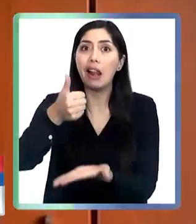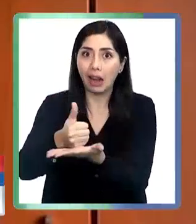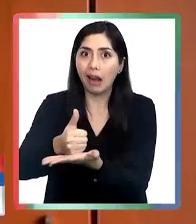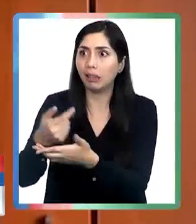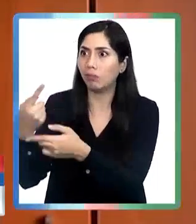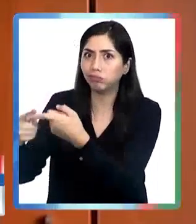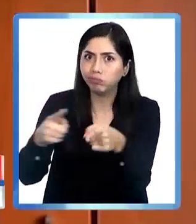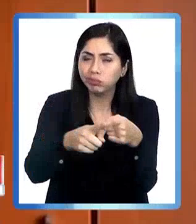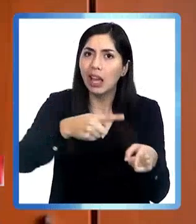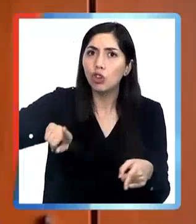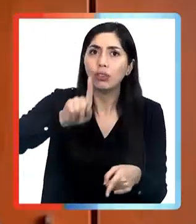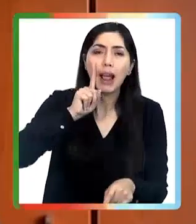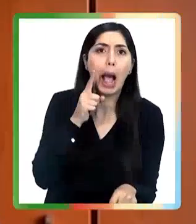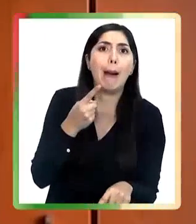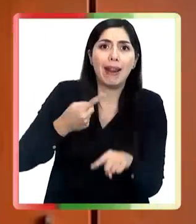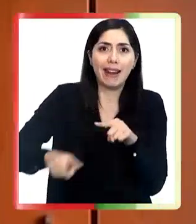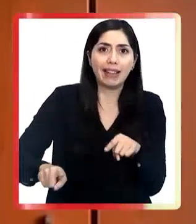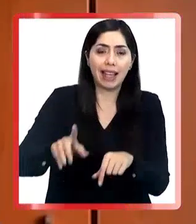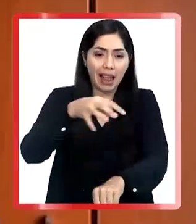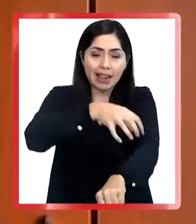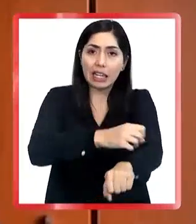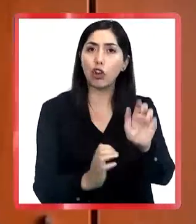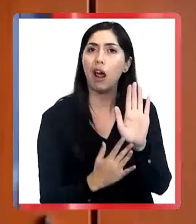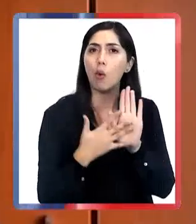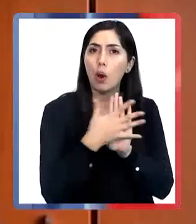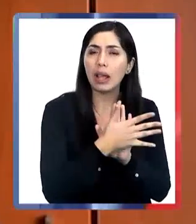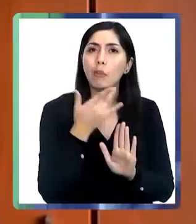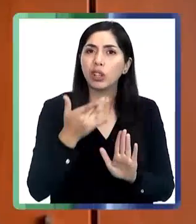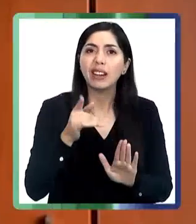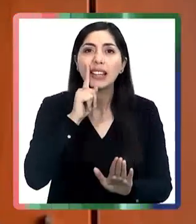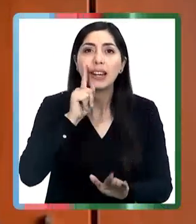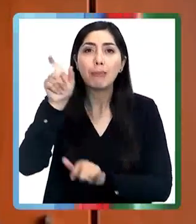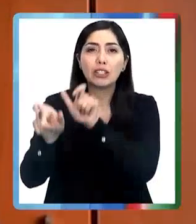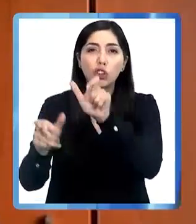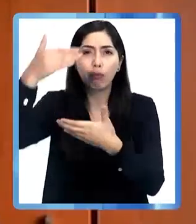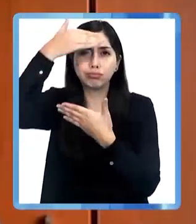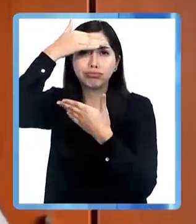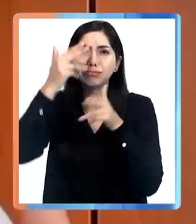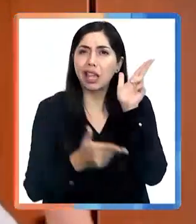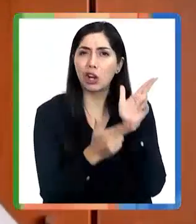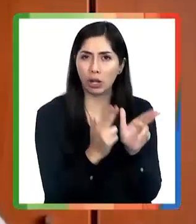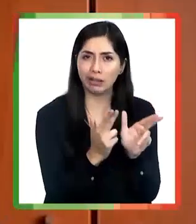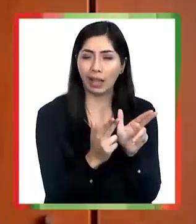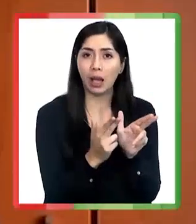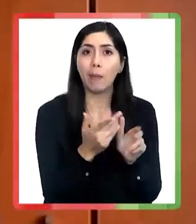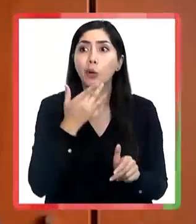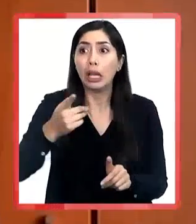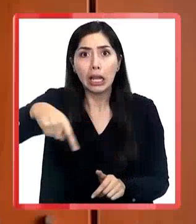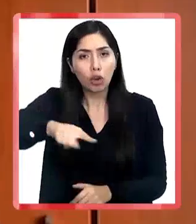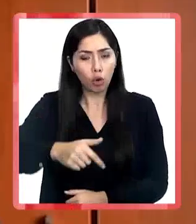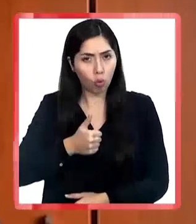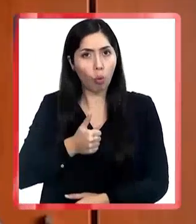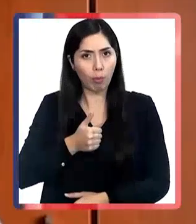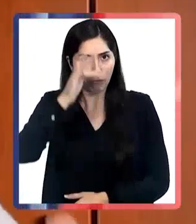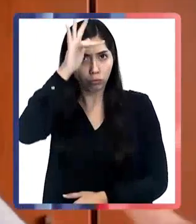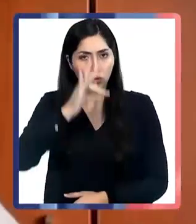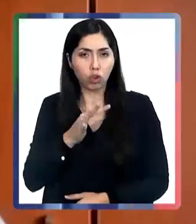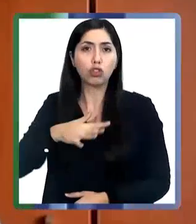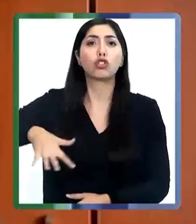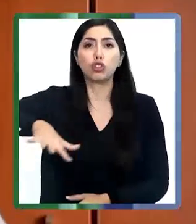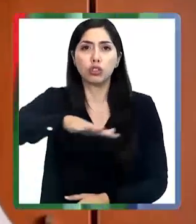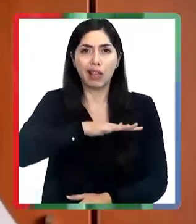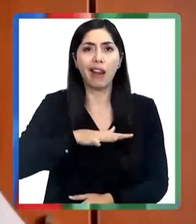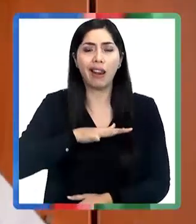están amenazados en la Araucanía, están amenazados por terroristas, ¿cierto? Porque ellos están cumpliendo una función social y estos